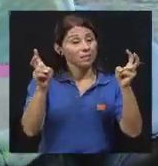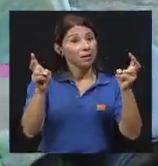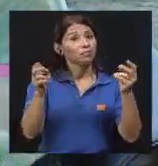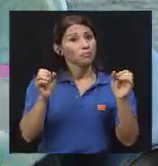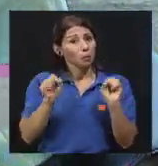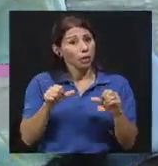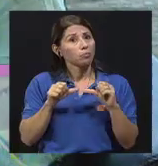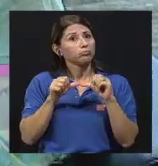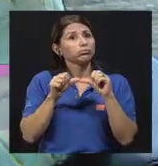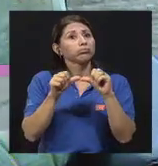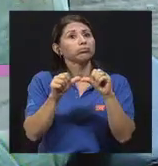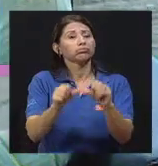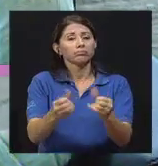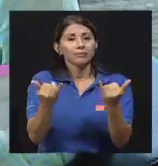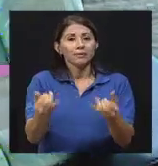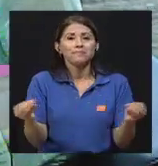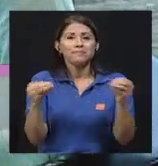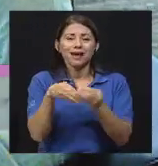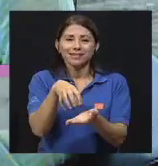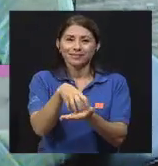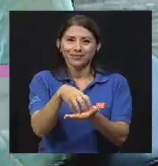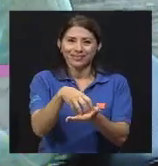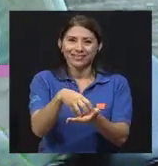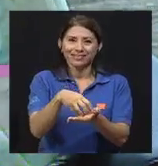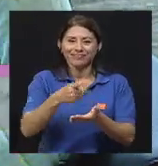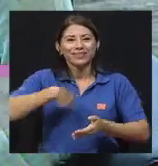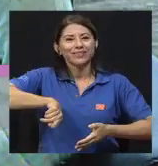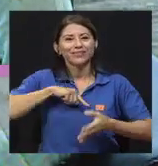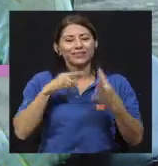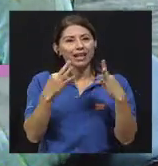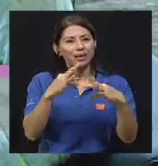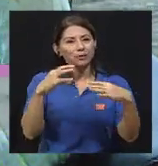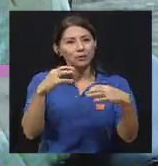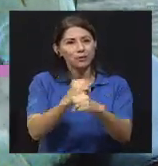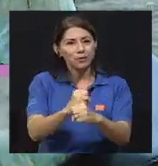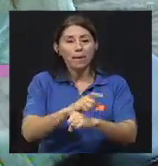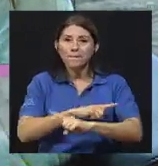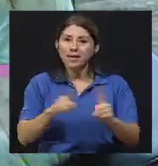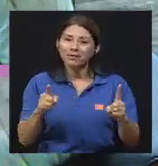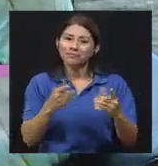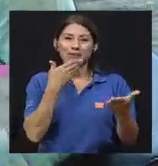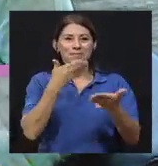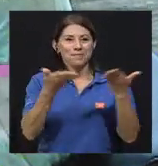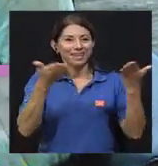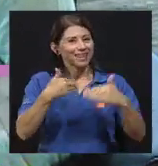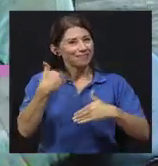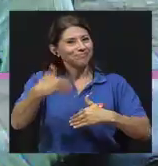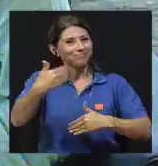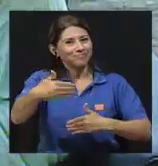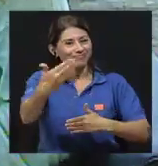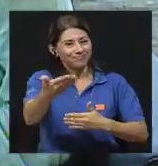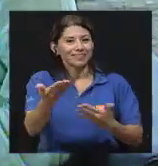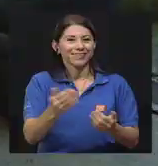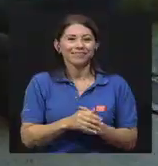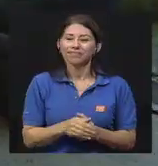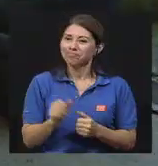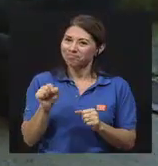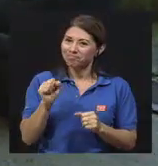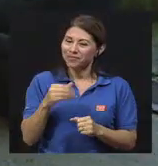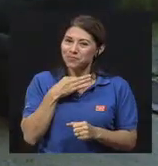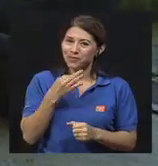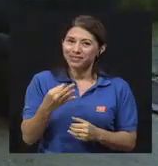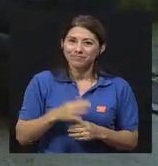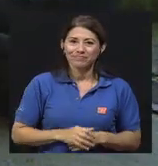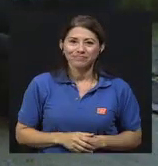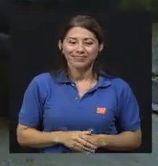nos da pie para más, surgieron más dudas, más bien tratamos de sintetizarlo lo más que se pudo, pero bienvenida, doctora, otra vez para otra oportunidad. A la orden y